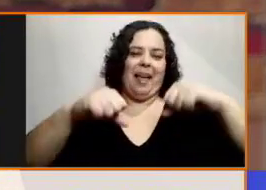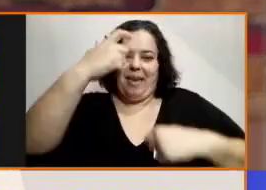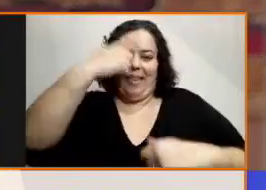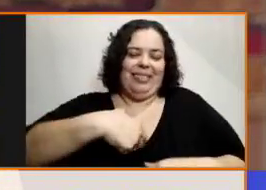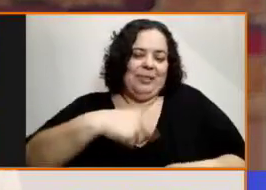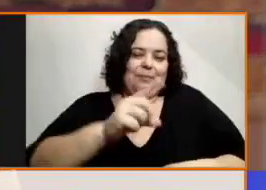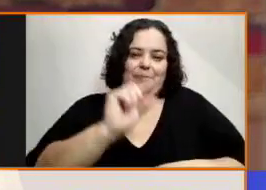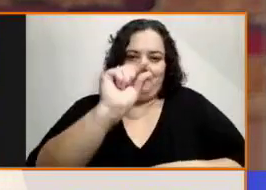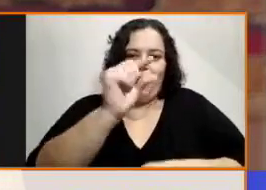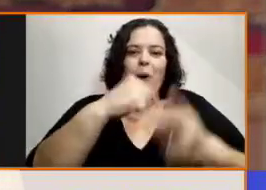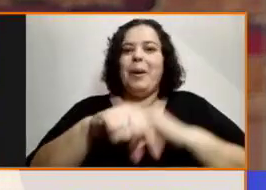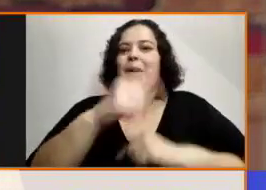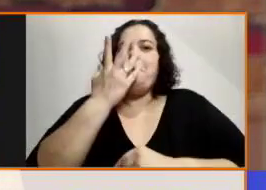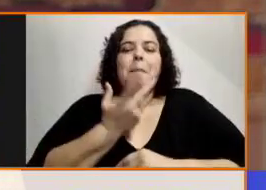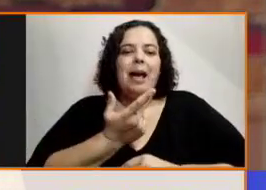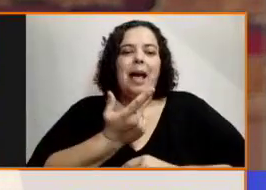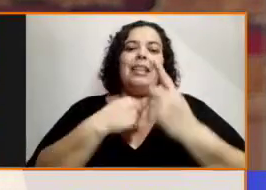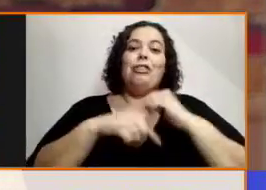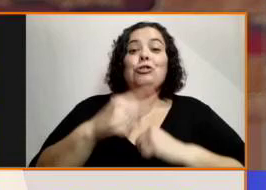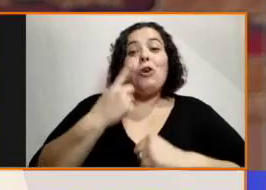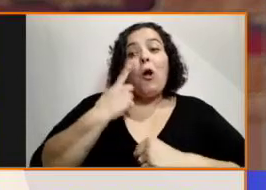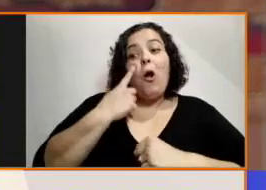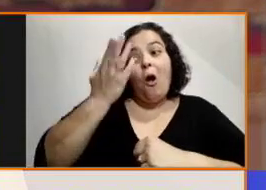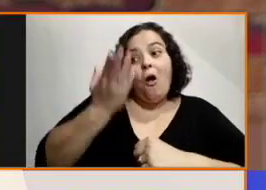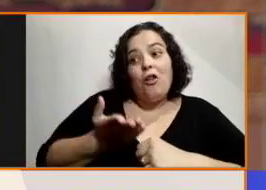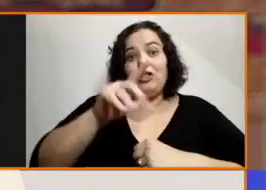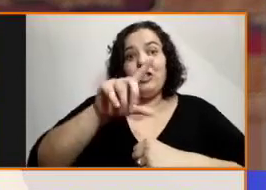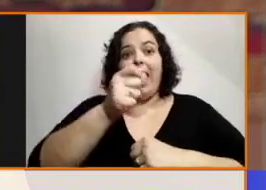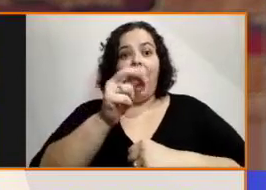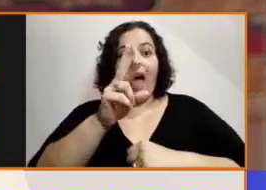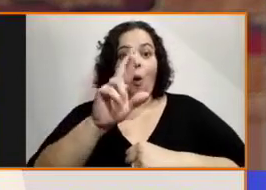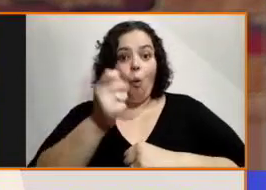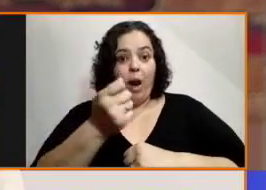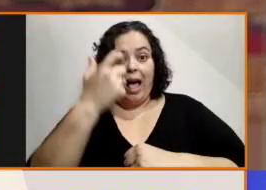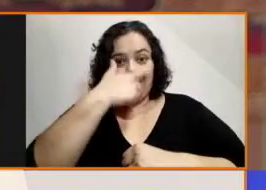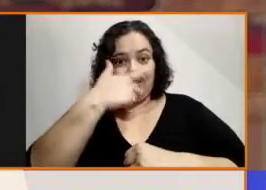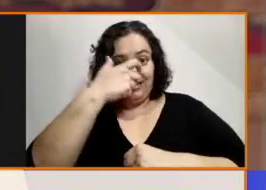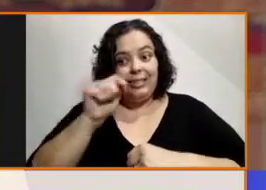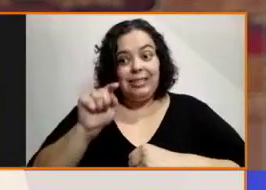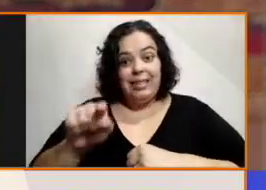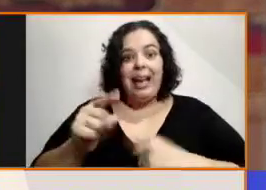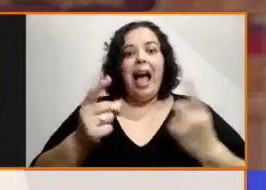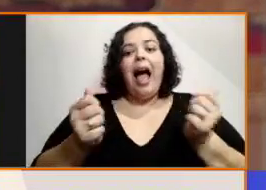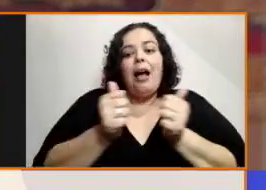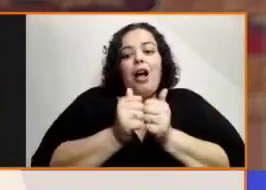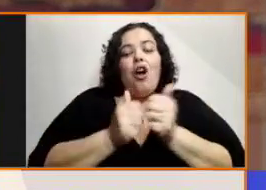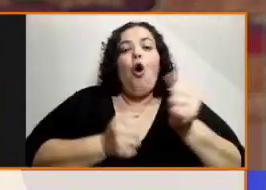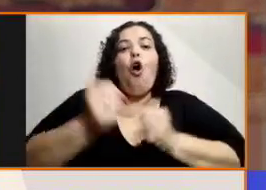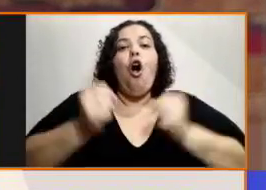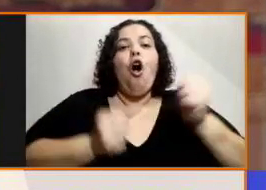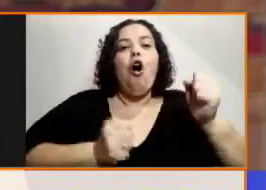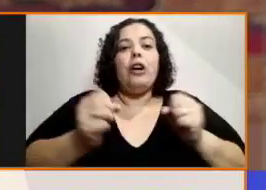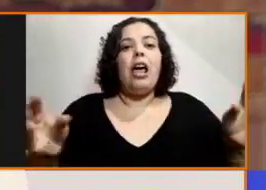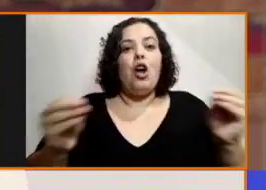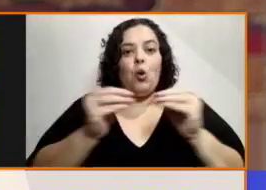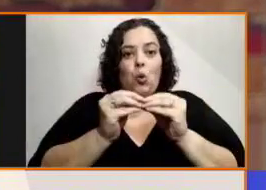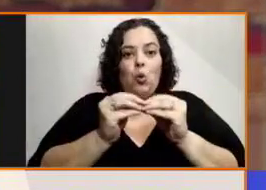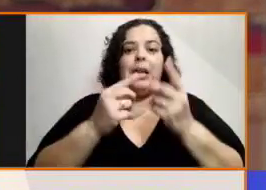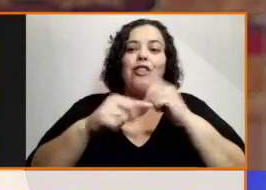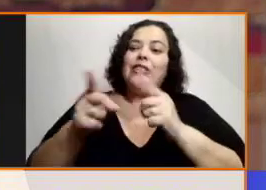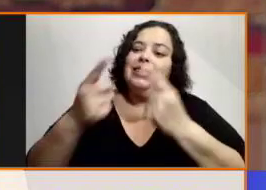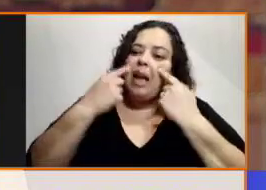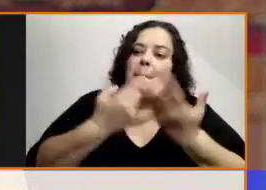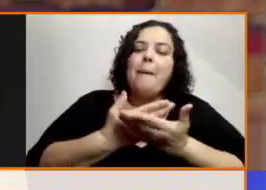mostró otras maneras de ver justamente la vida, tiene una sensibilidad muy especial, y eso me aproximó a la temática.